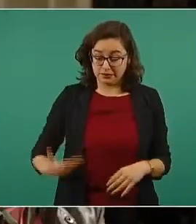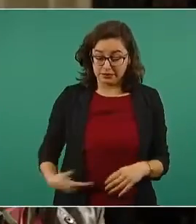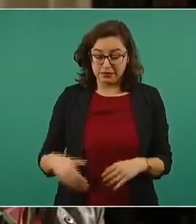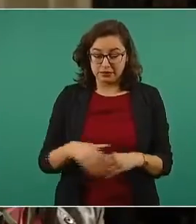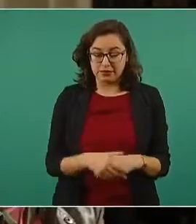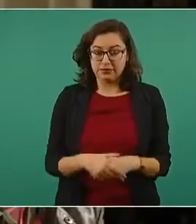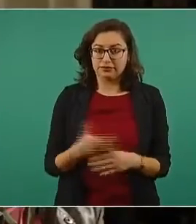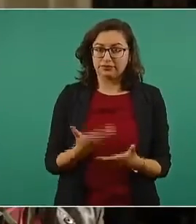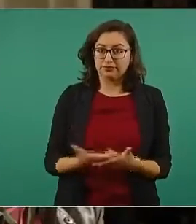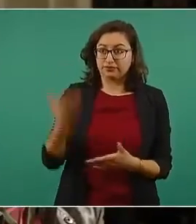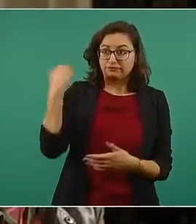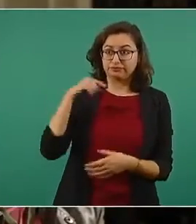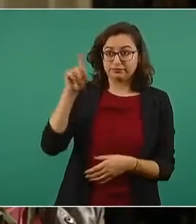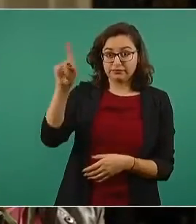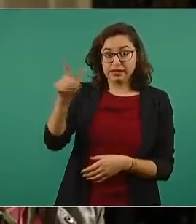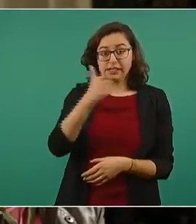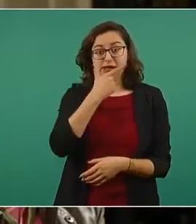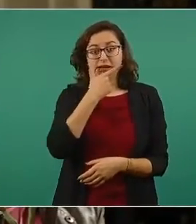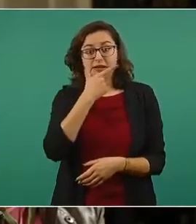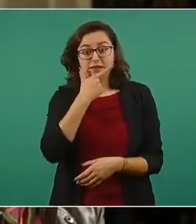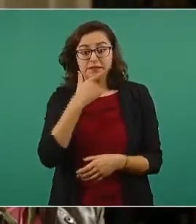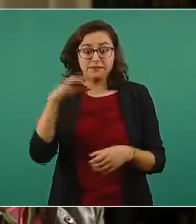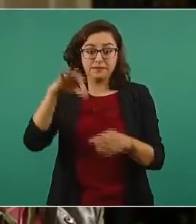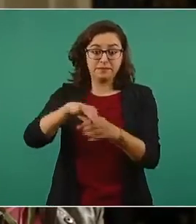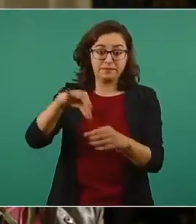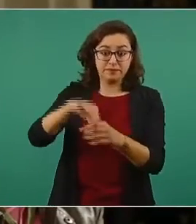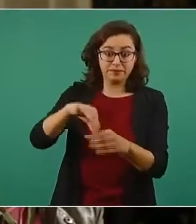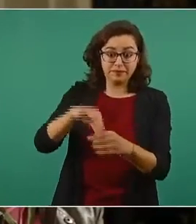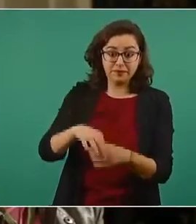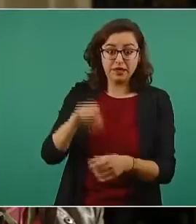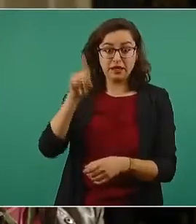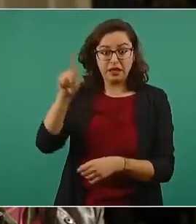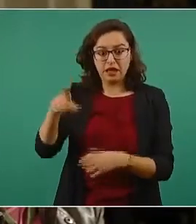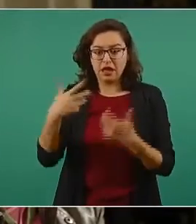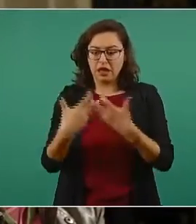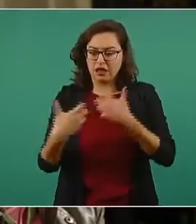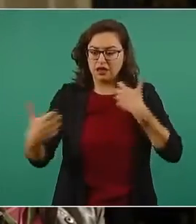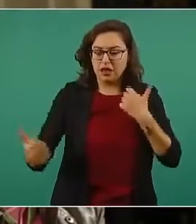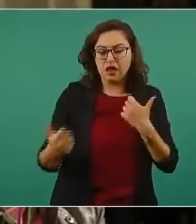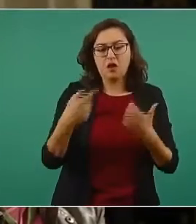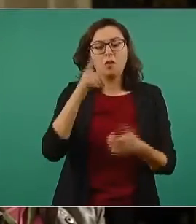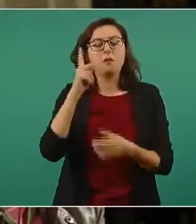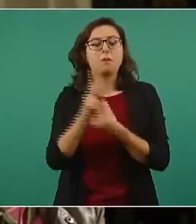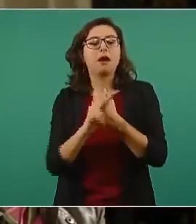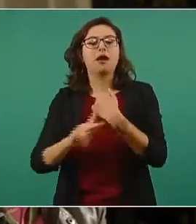Reino Unido, se habló del referéndum para la independencia de Escocia. La ministra Escocesa, Nicolás Turjeo.